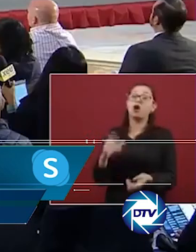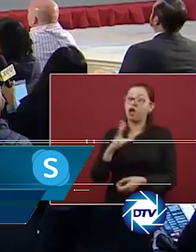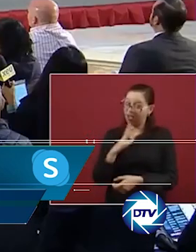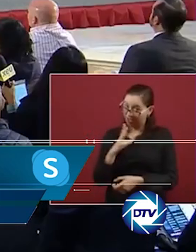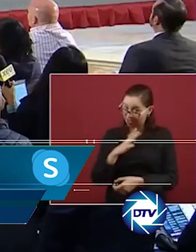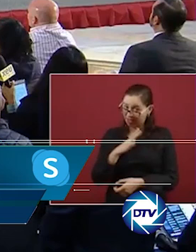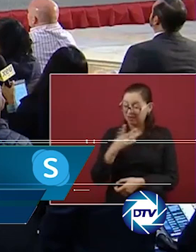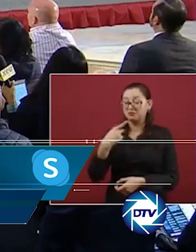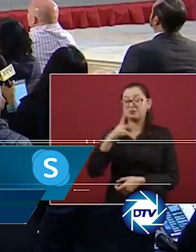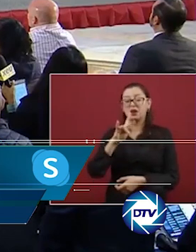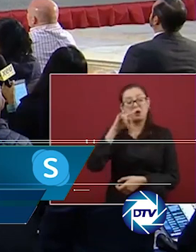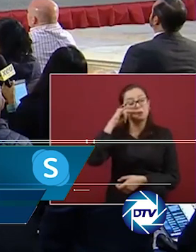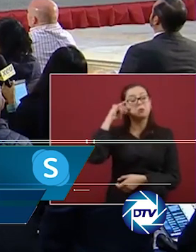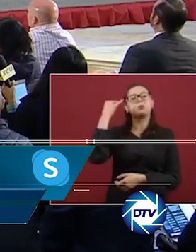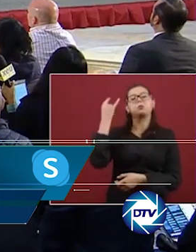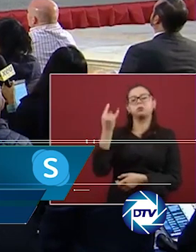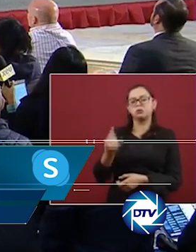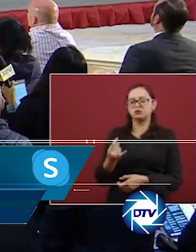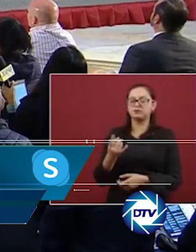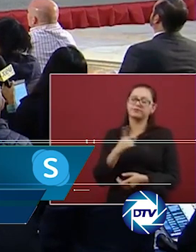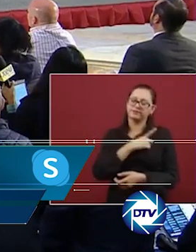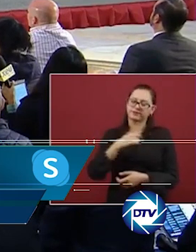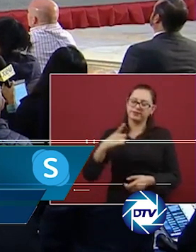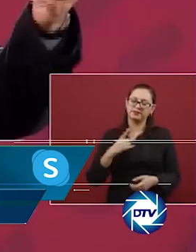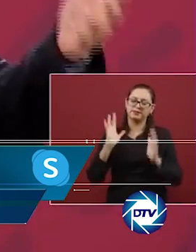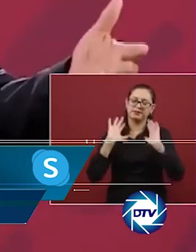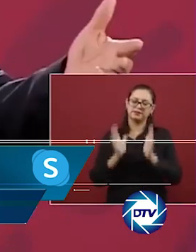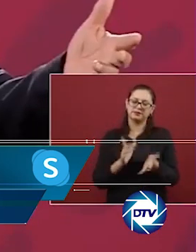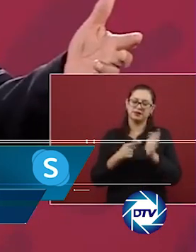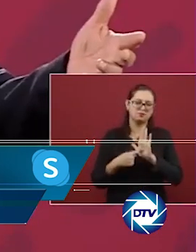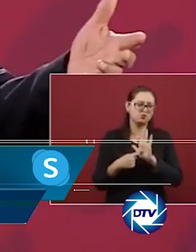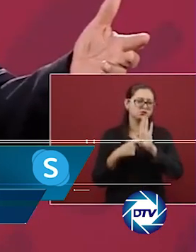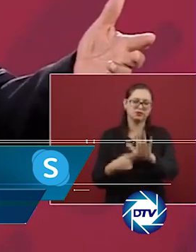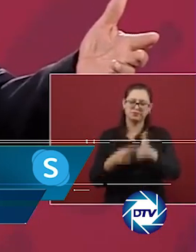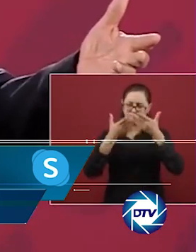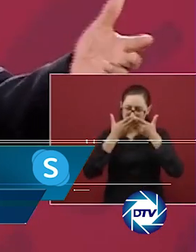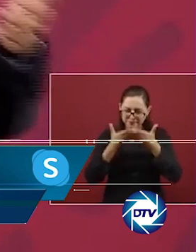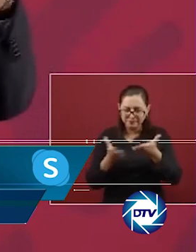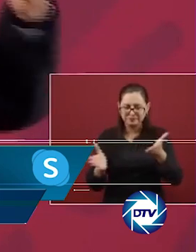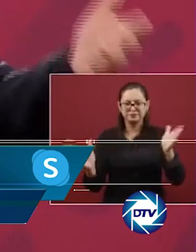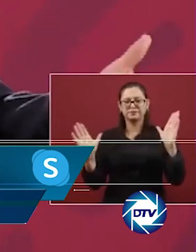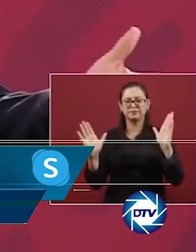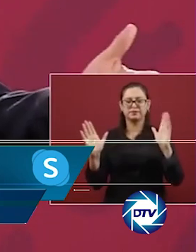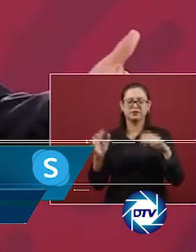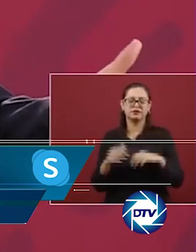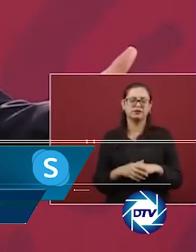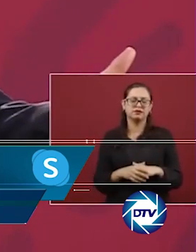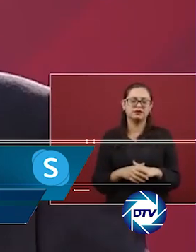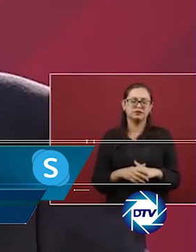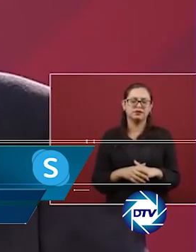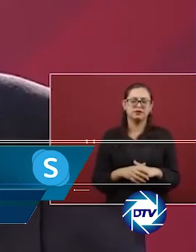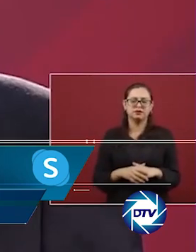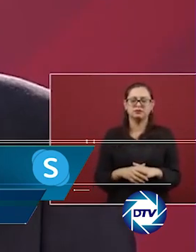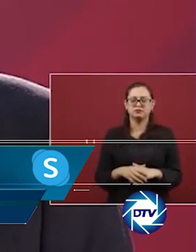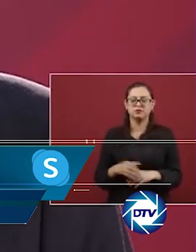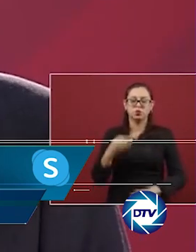dedica formalmente al negocio inmobiliario y mantiene la teoría que el patrimonio que atesora es